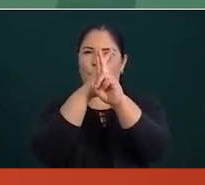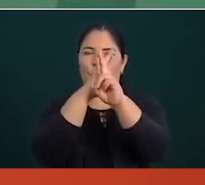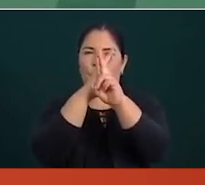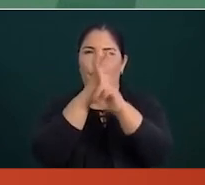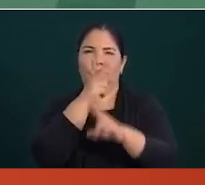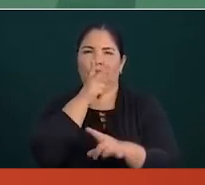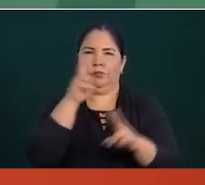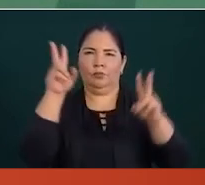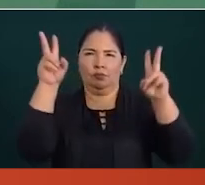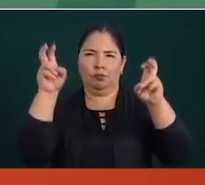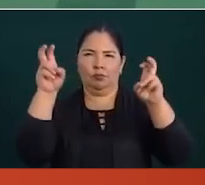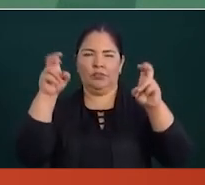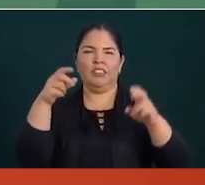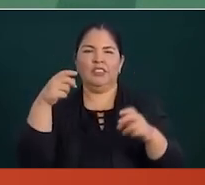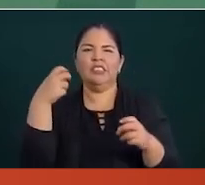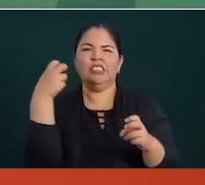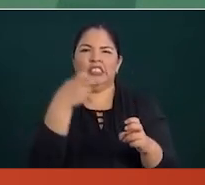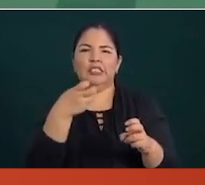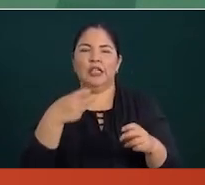acerca de la vida